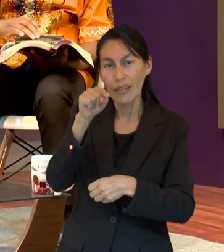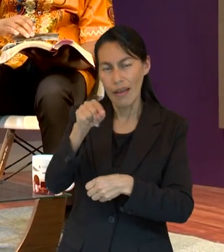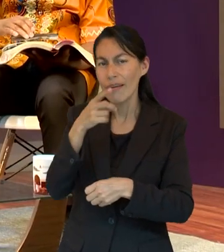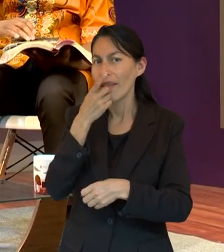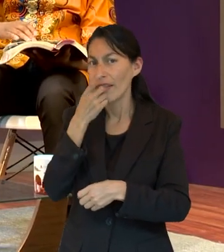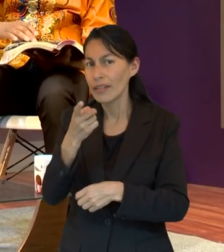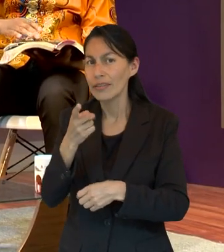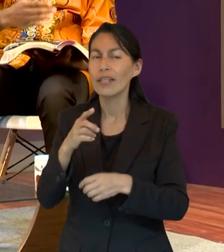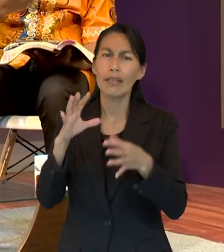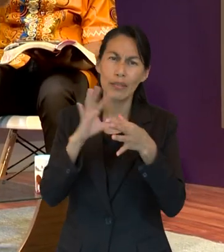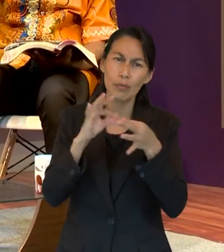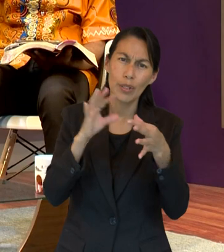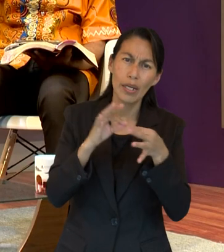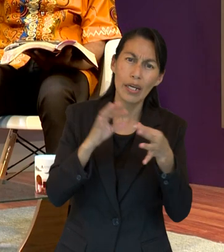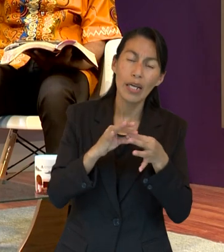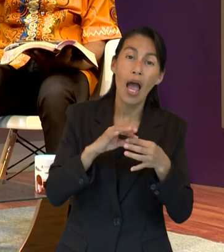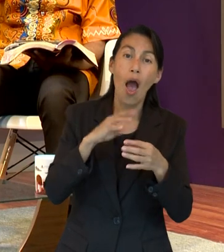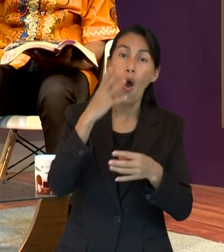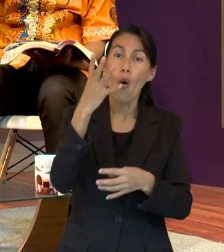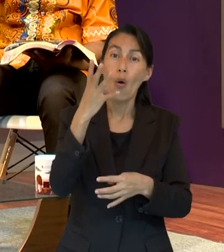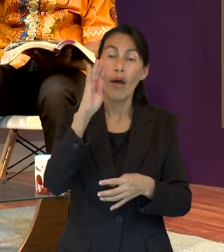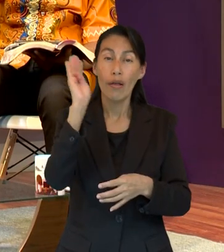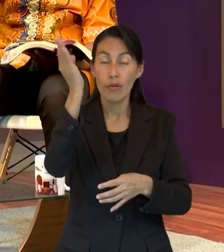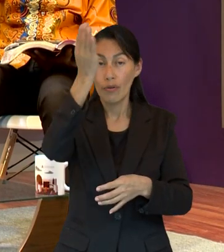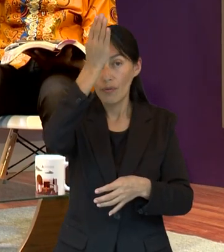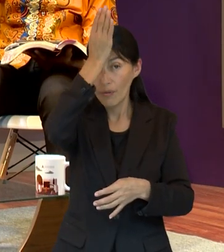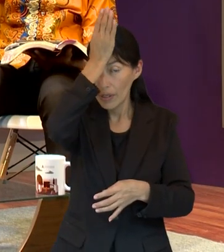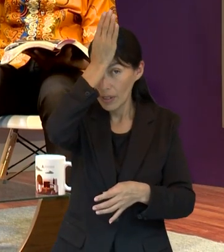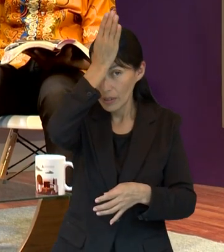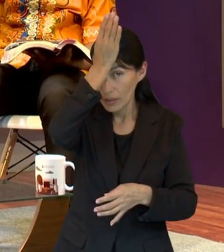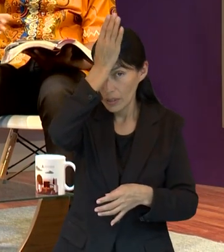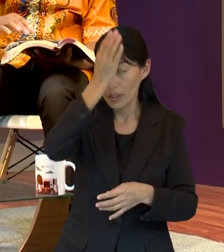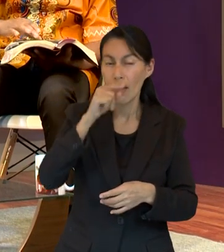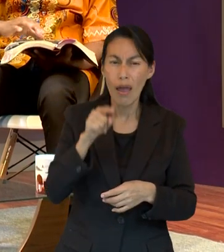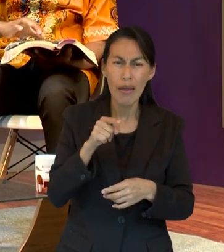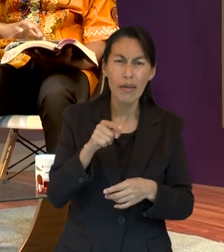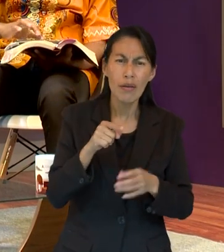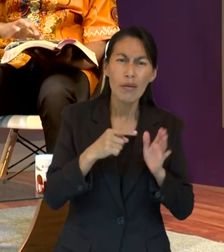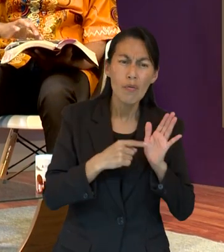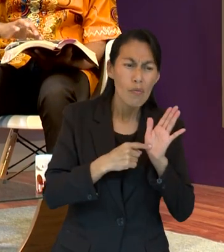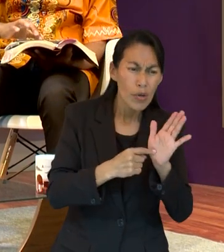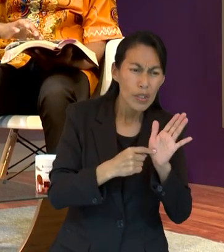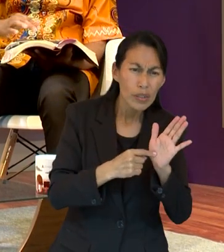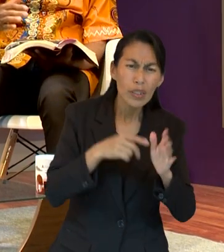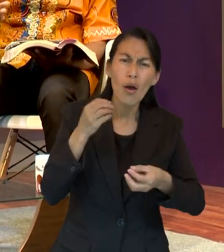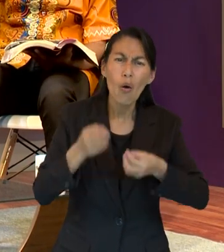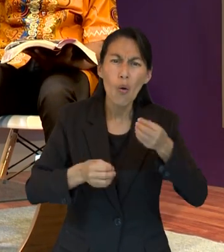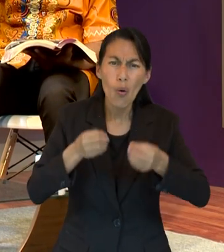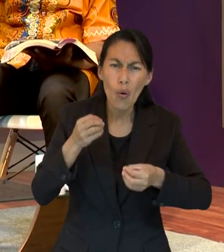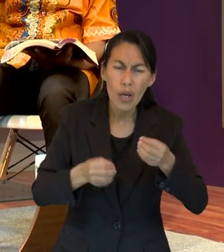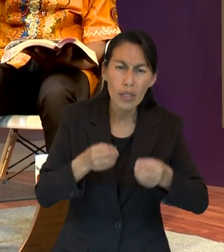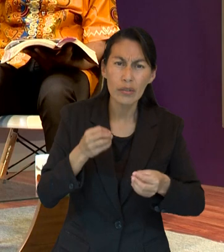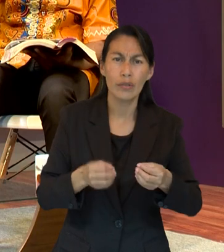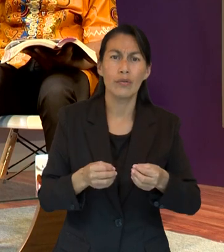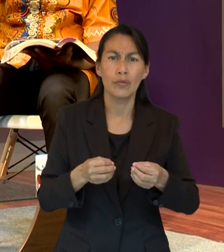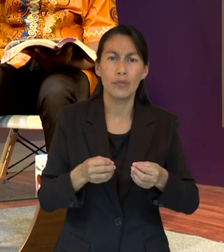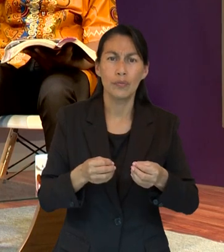nos presenta, empieza con la visión de las cuatro bestias. Y ahí muestra un juicio,